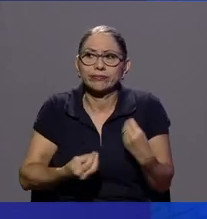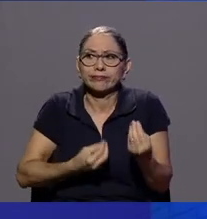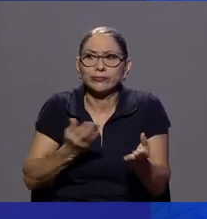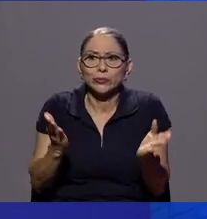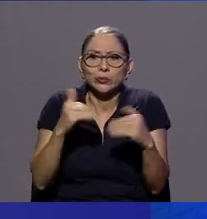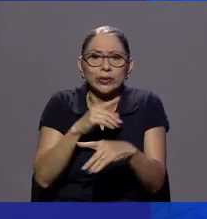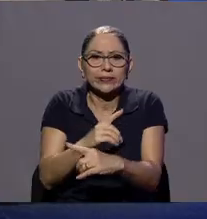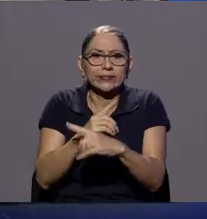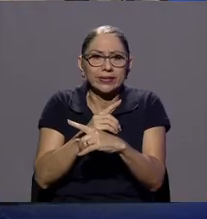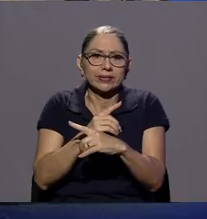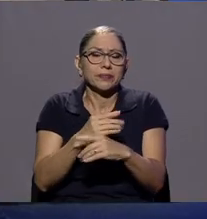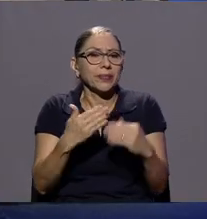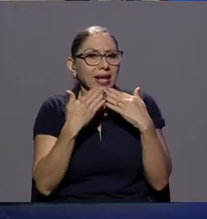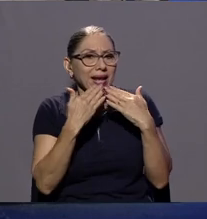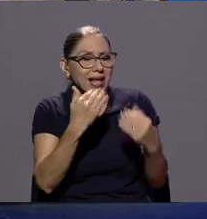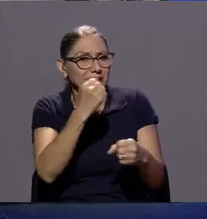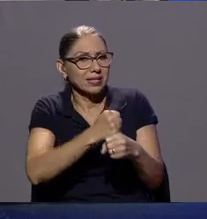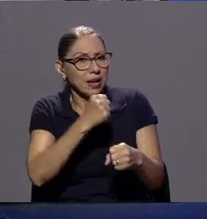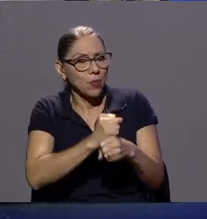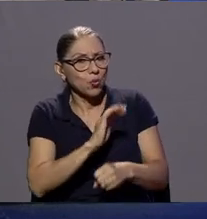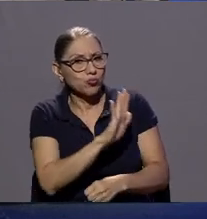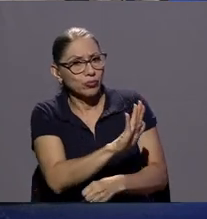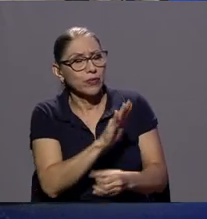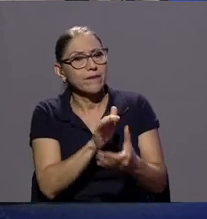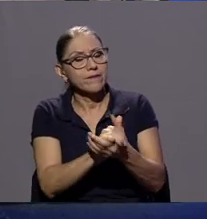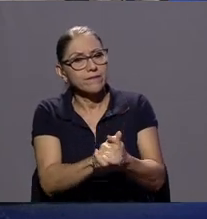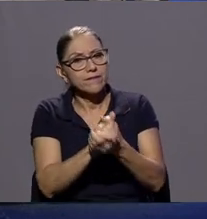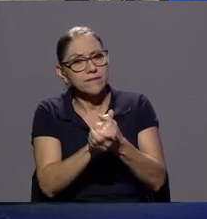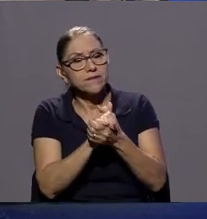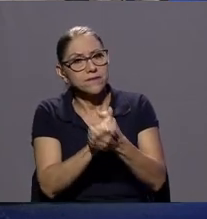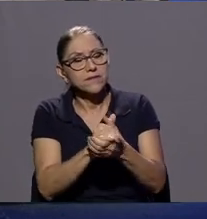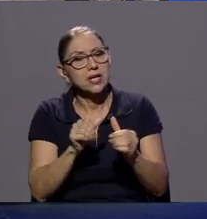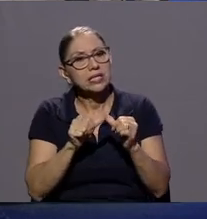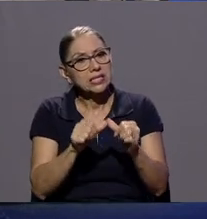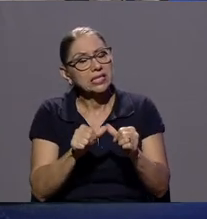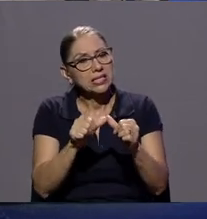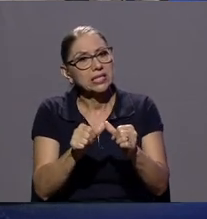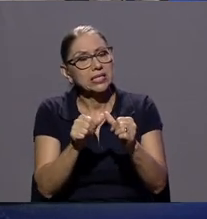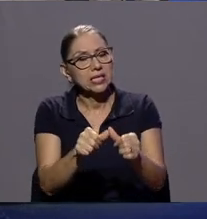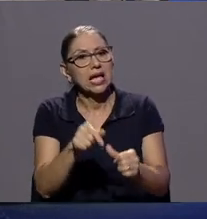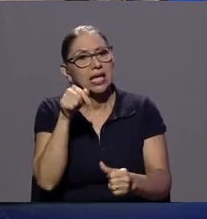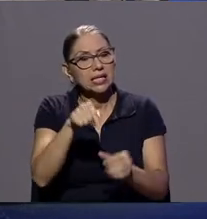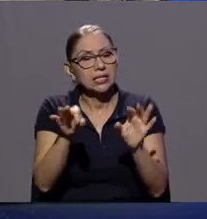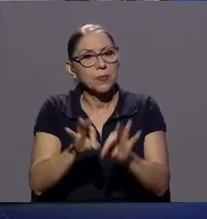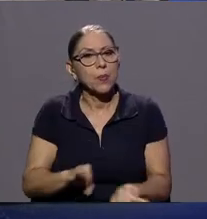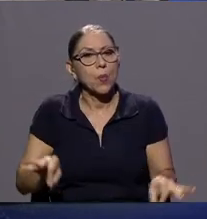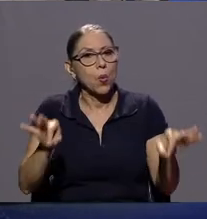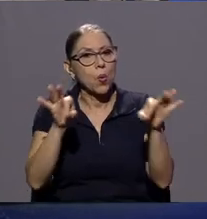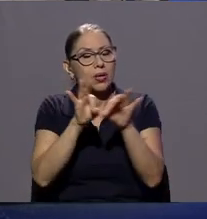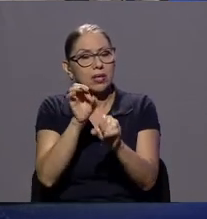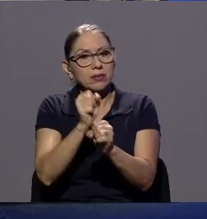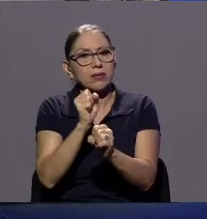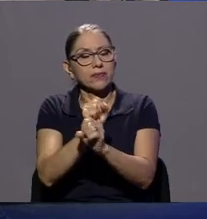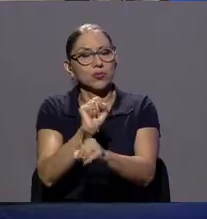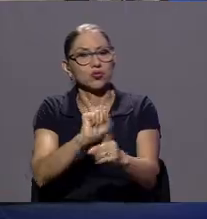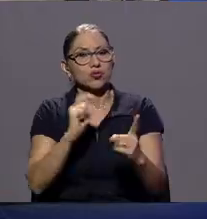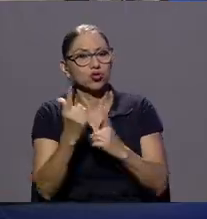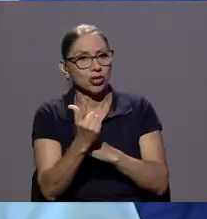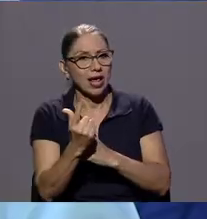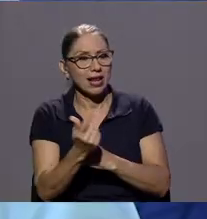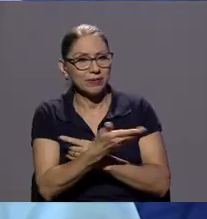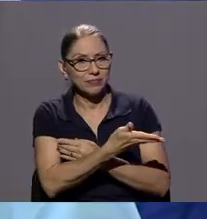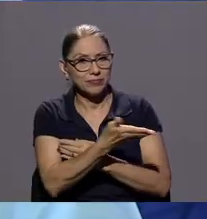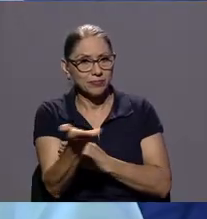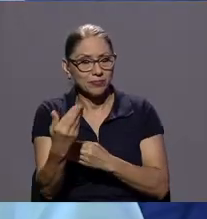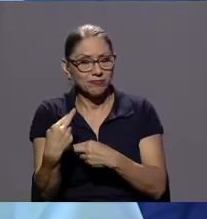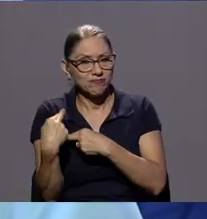que ustedes realizan así es que también felicitarlos y que sigan adelante en esta importante función social que ustedes tienen entre manos gracias